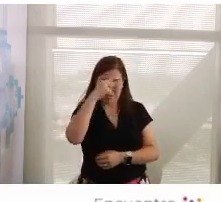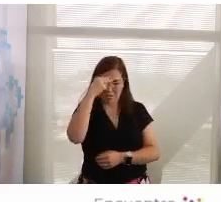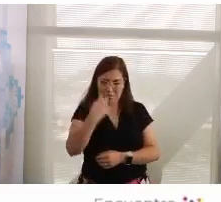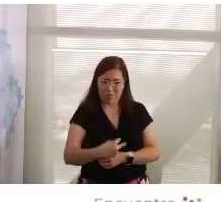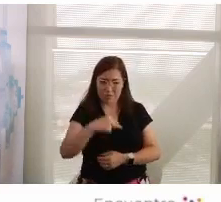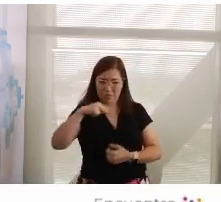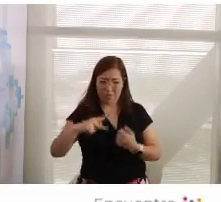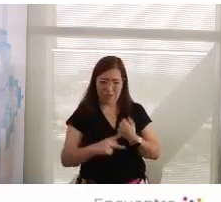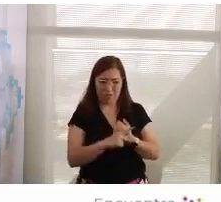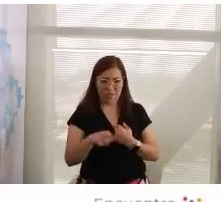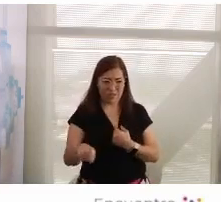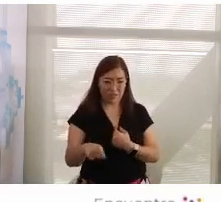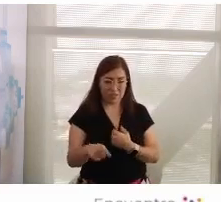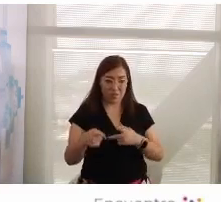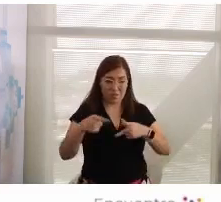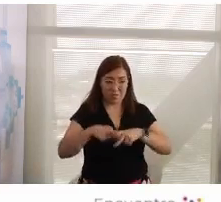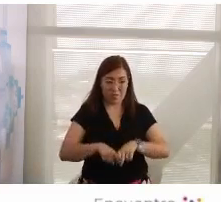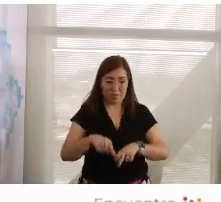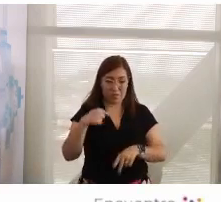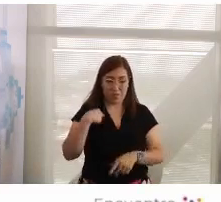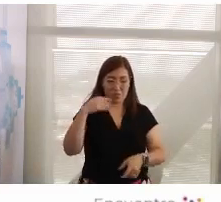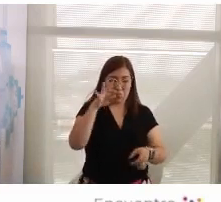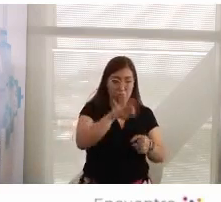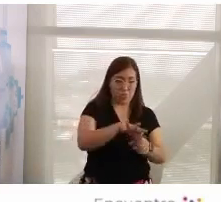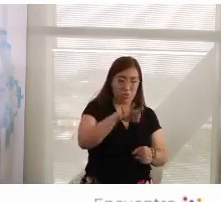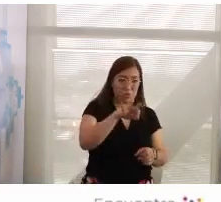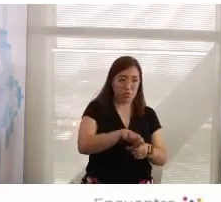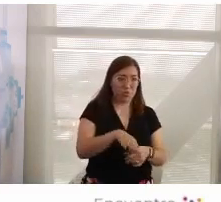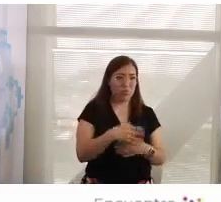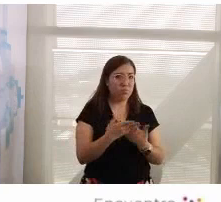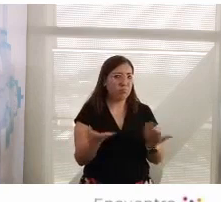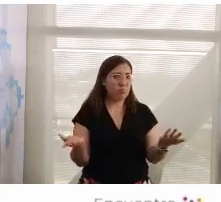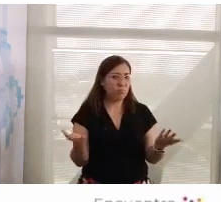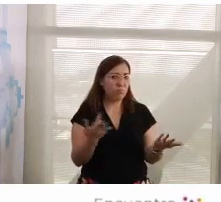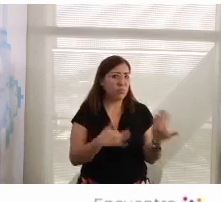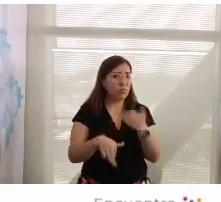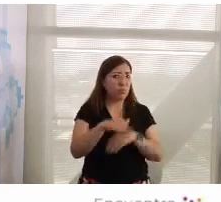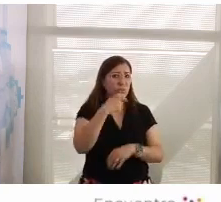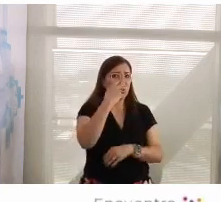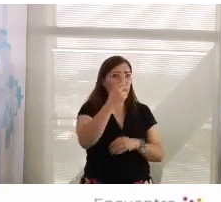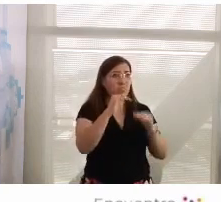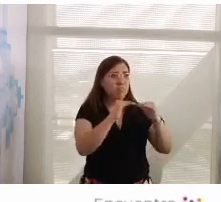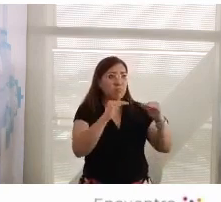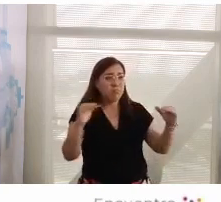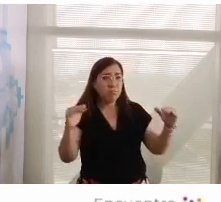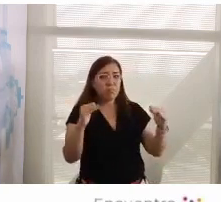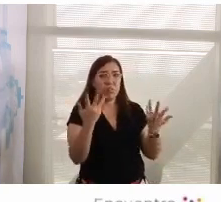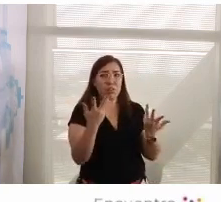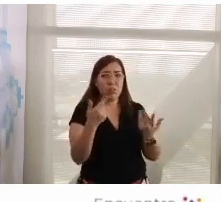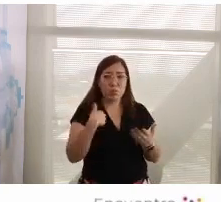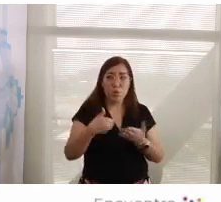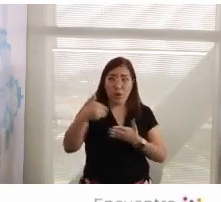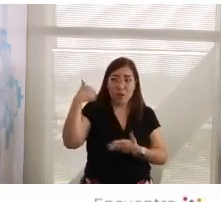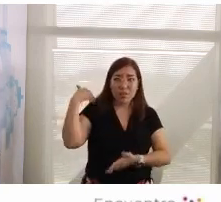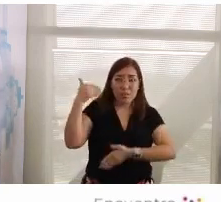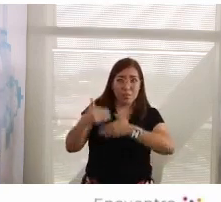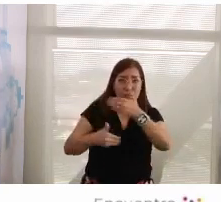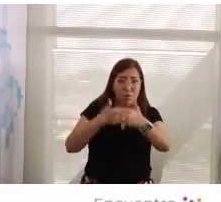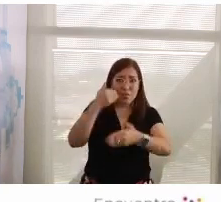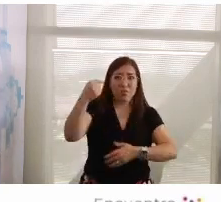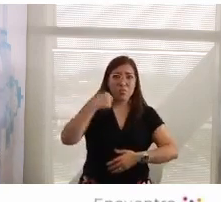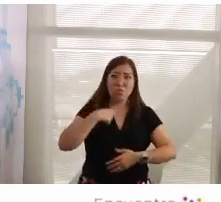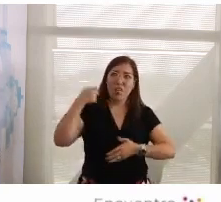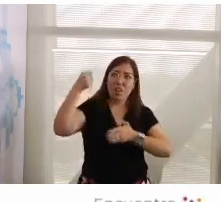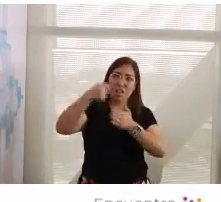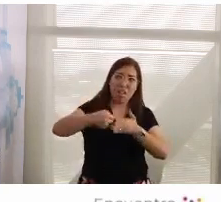en el momento en el que estaba en la edad para votar, pues esto era una democracia, nunca he pasado por un proceso democrático en donde he tenido